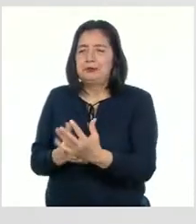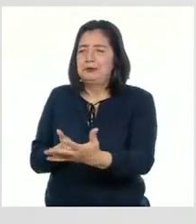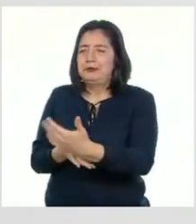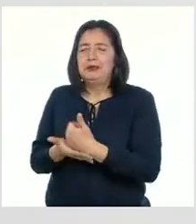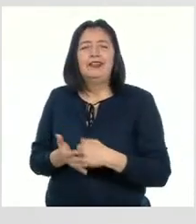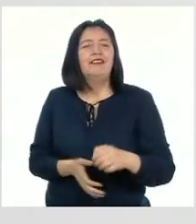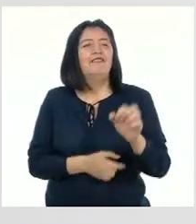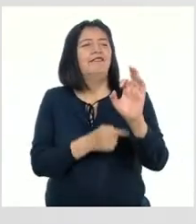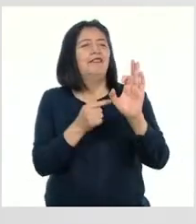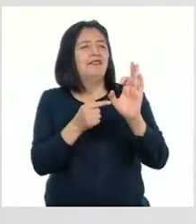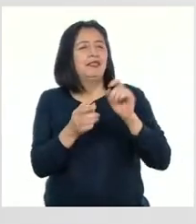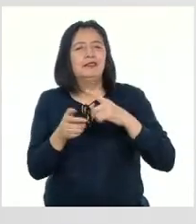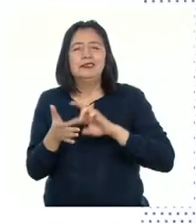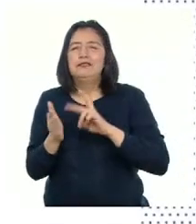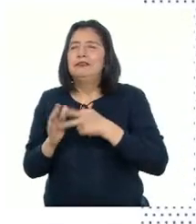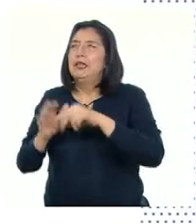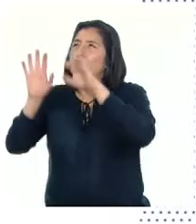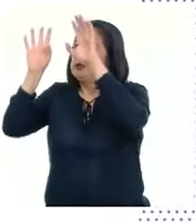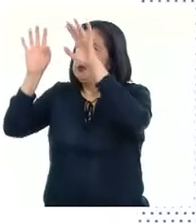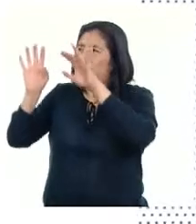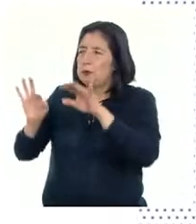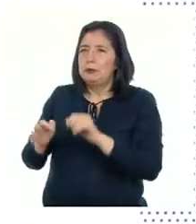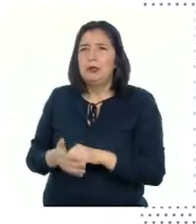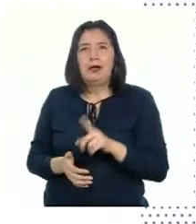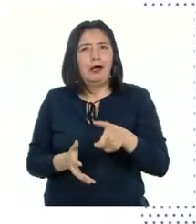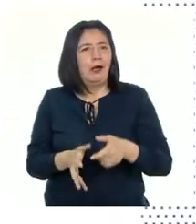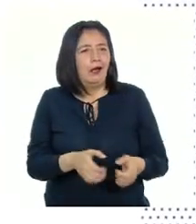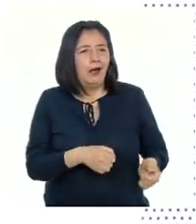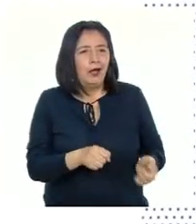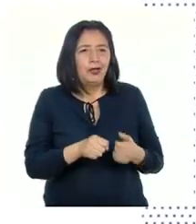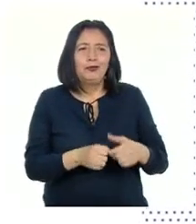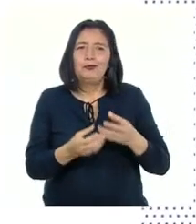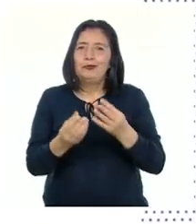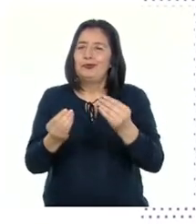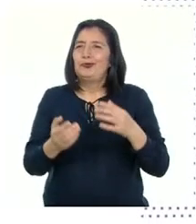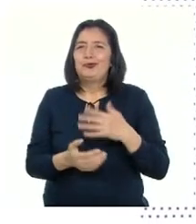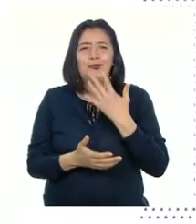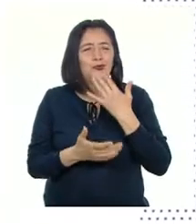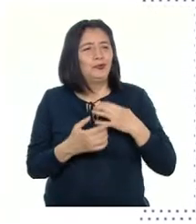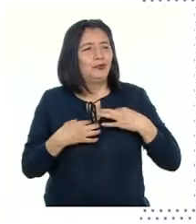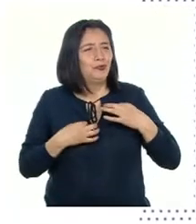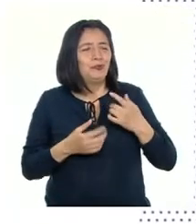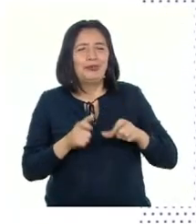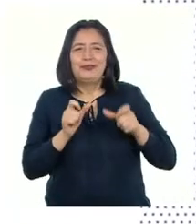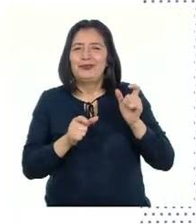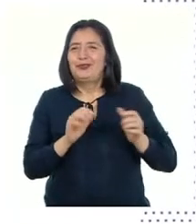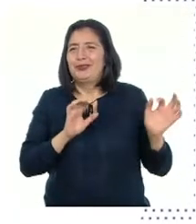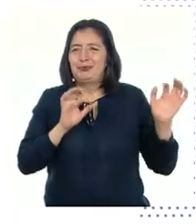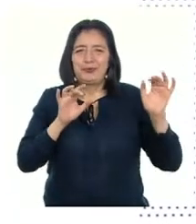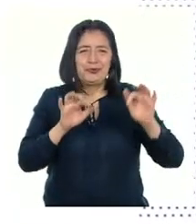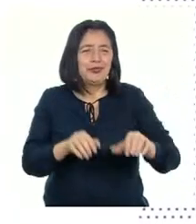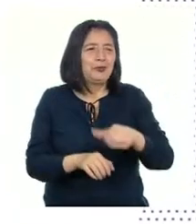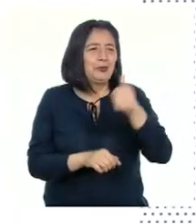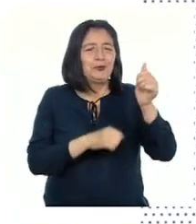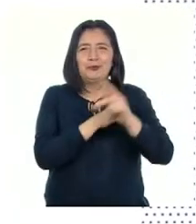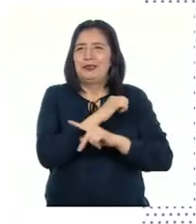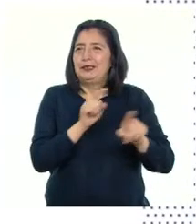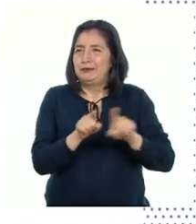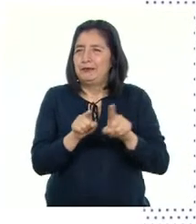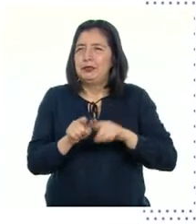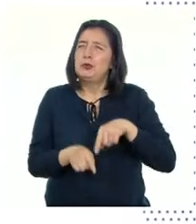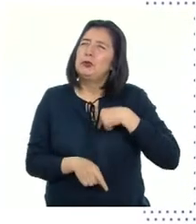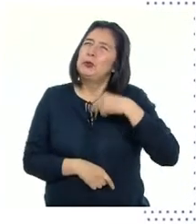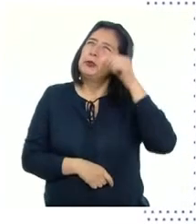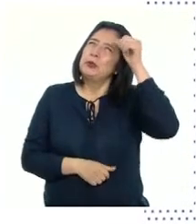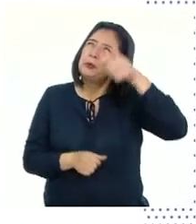febrero es época de lluvias Son carnavales muy coloridos a los que llegan muchas personas del país y del extranjero Por ejemplo,